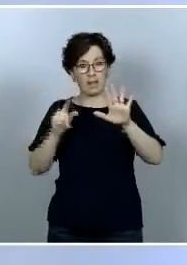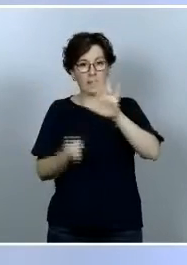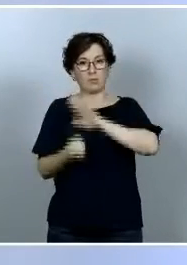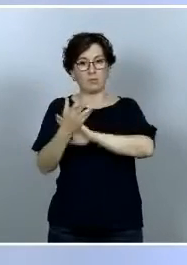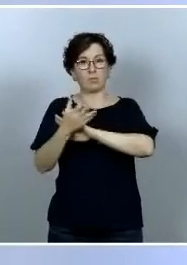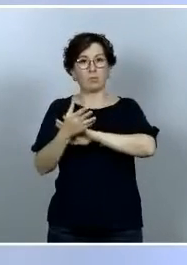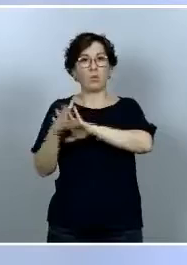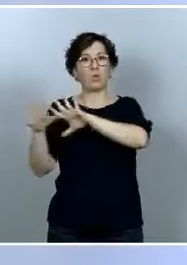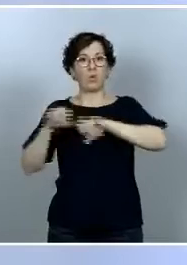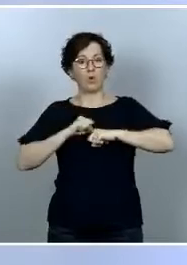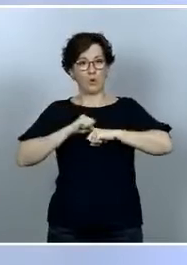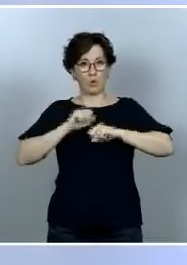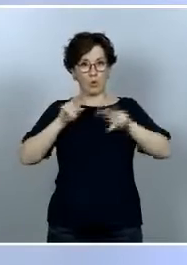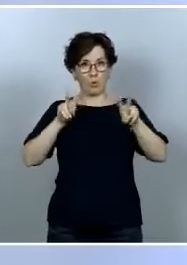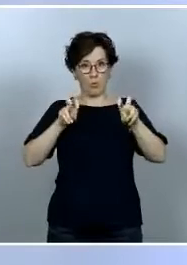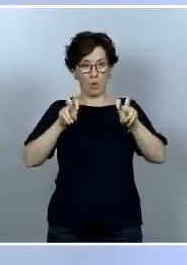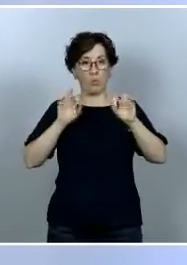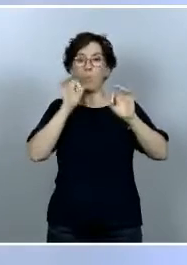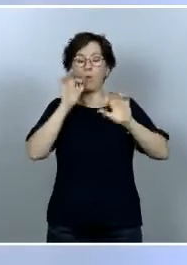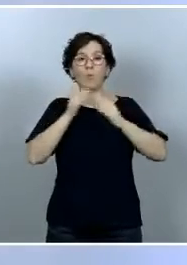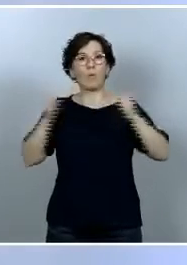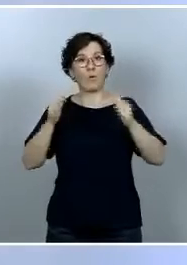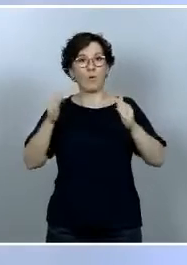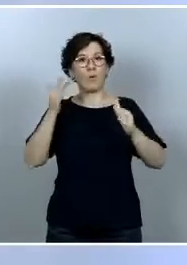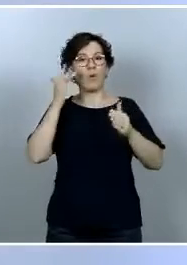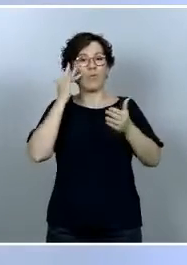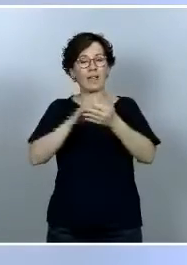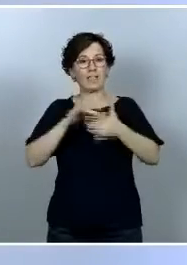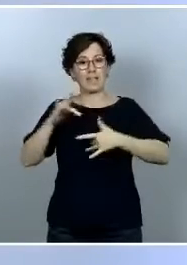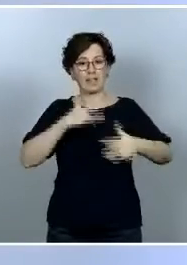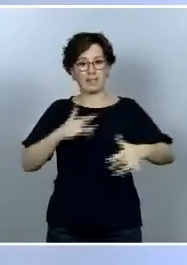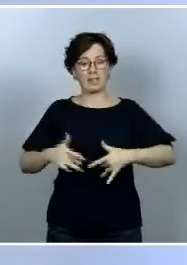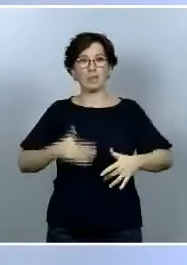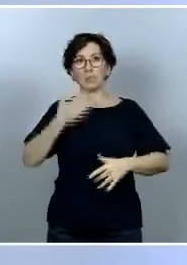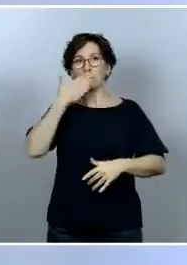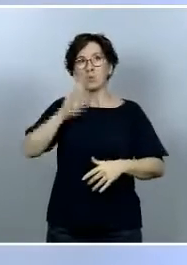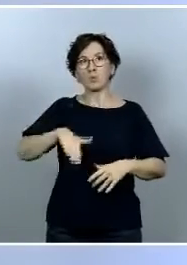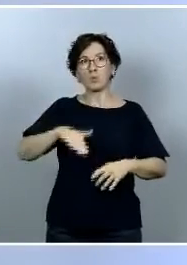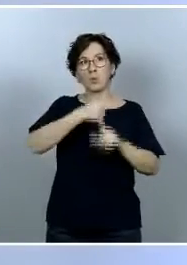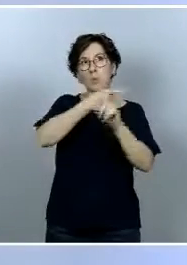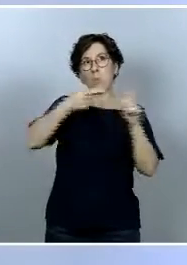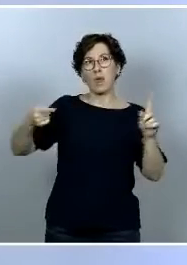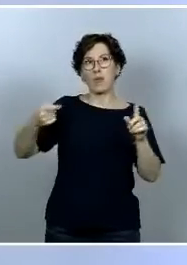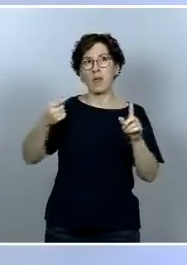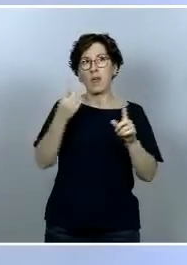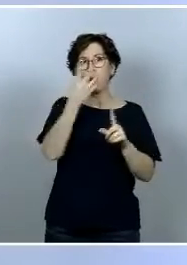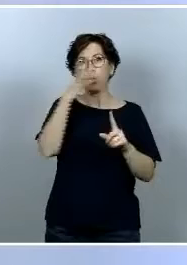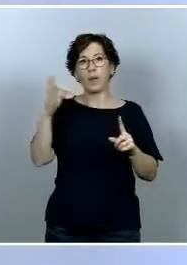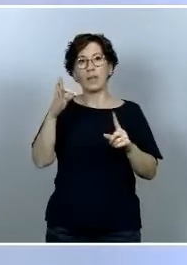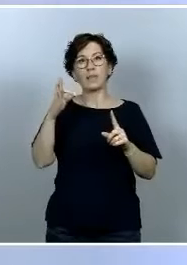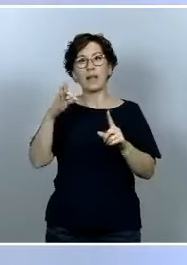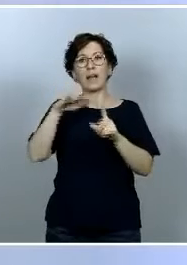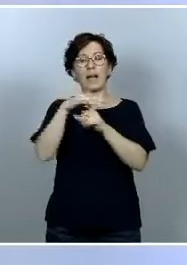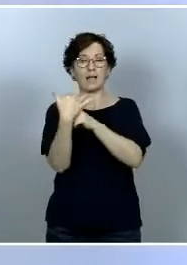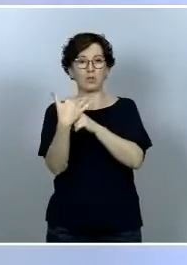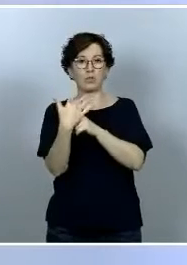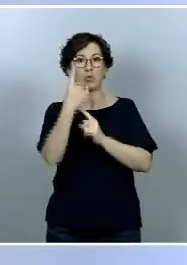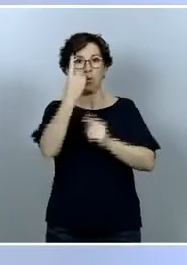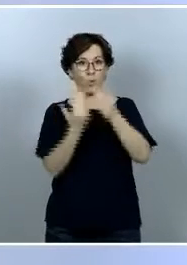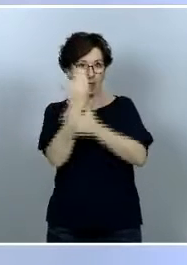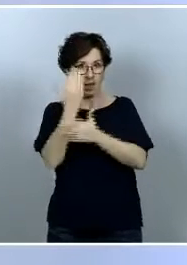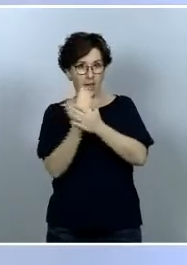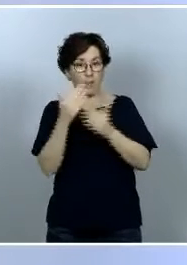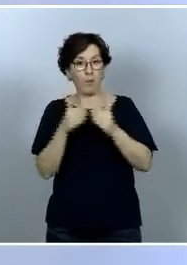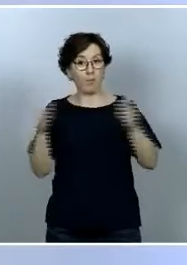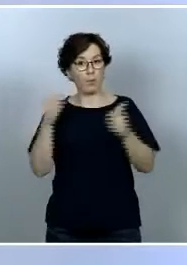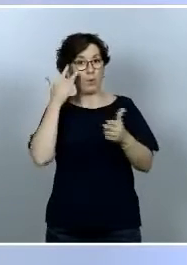por fecha de inicio de síntomas, lo que equivale a una media aproximada de unos 40 casos al día por fecha de inicio de síntomas y a las